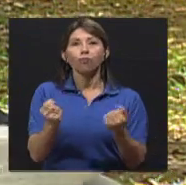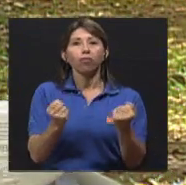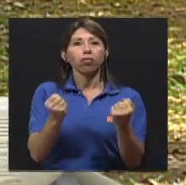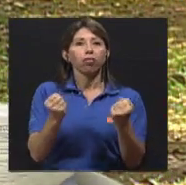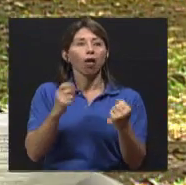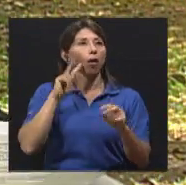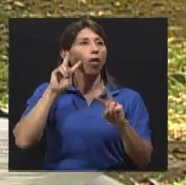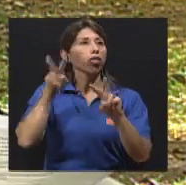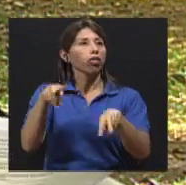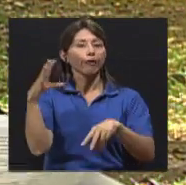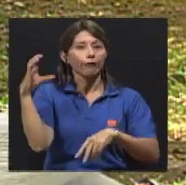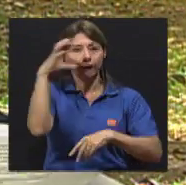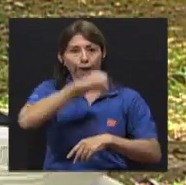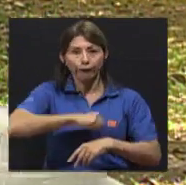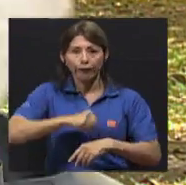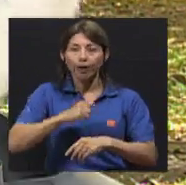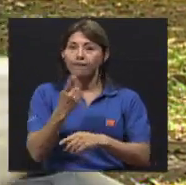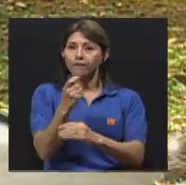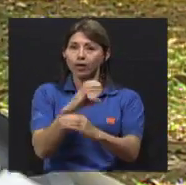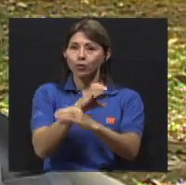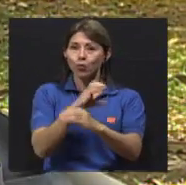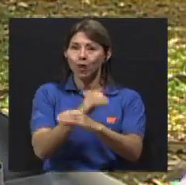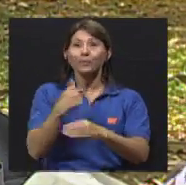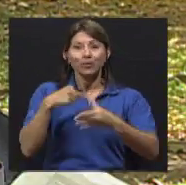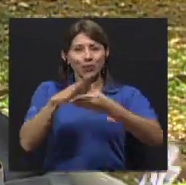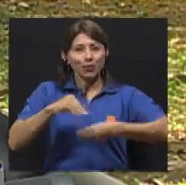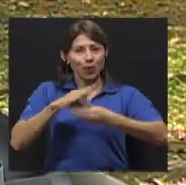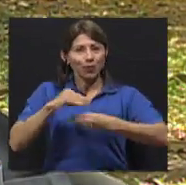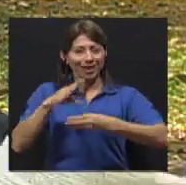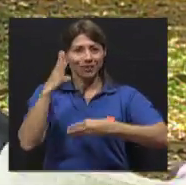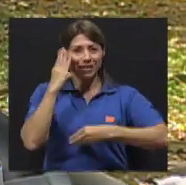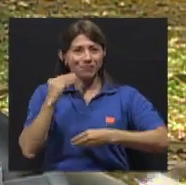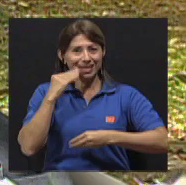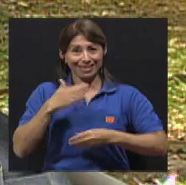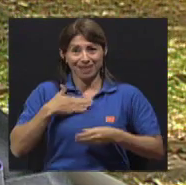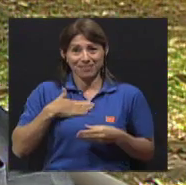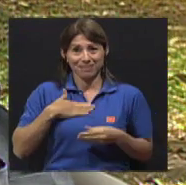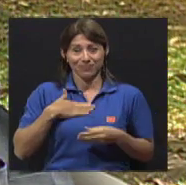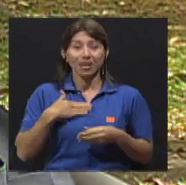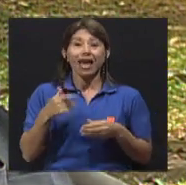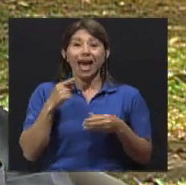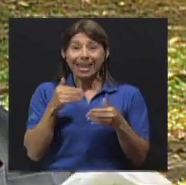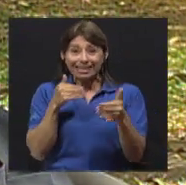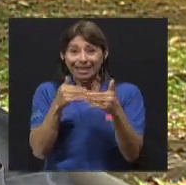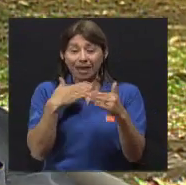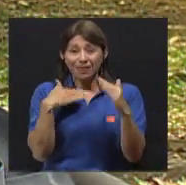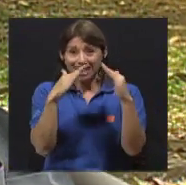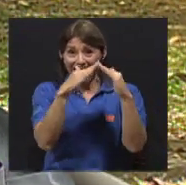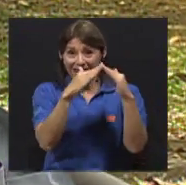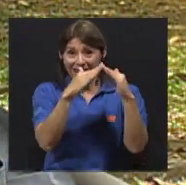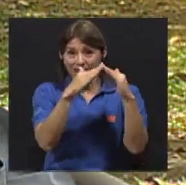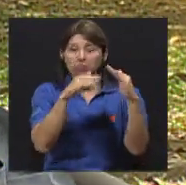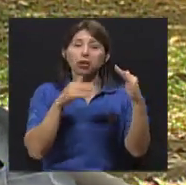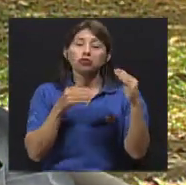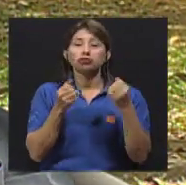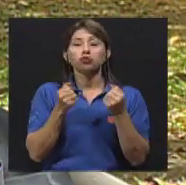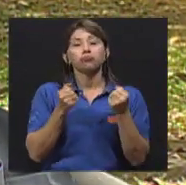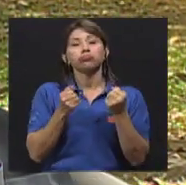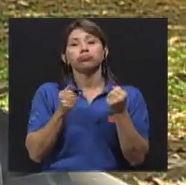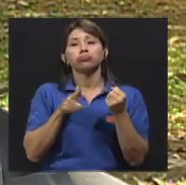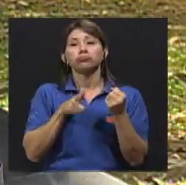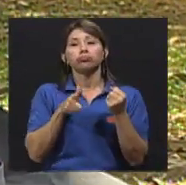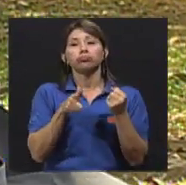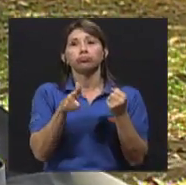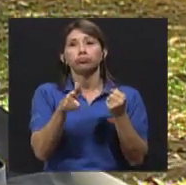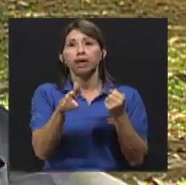muy imprudentes. Le voy a contar una experiencia que tuve ahí subiendo a mi casa. Se puso el semáforo peatonal en rojo. Yo frené, por